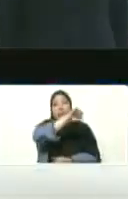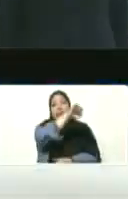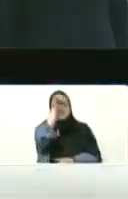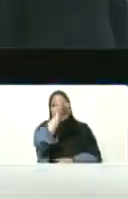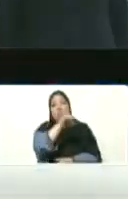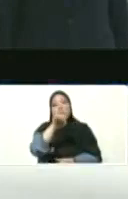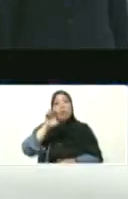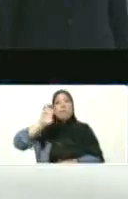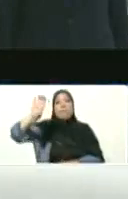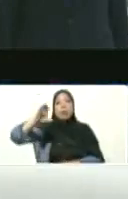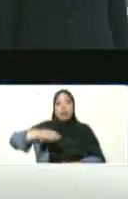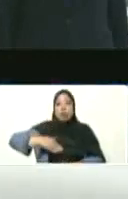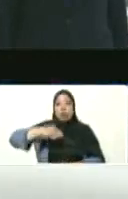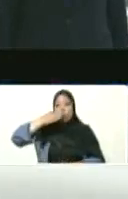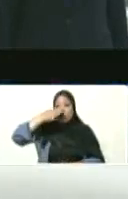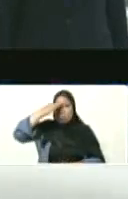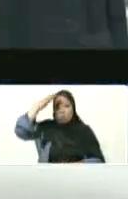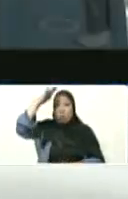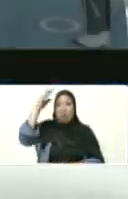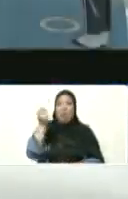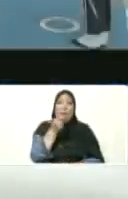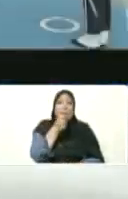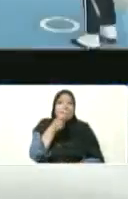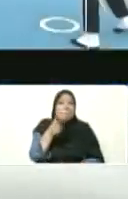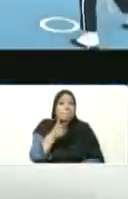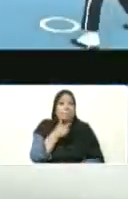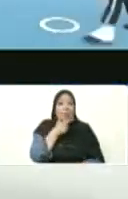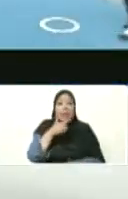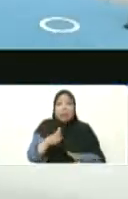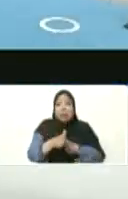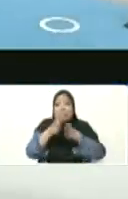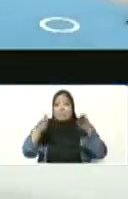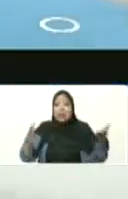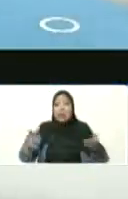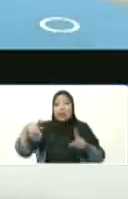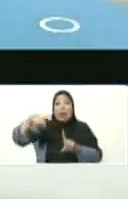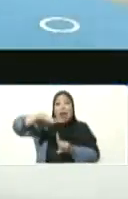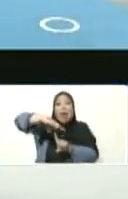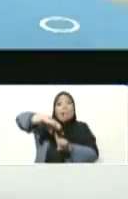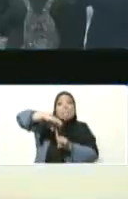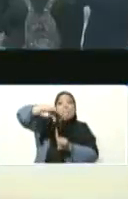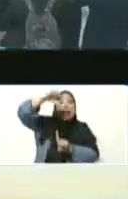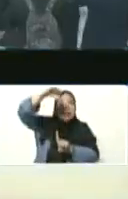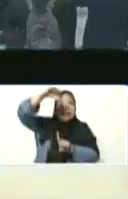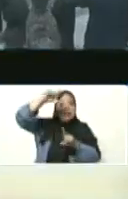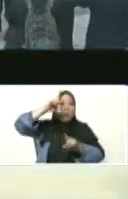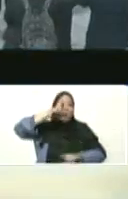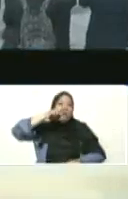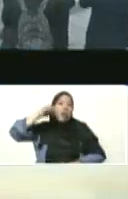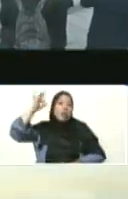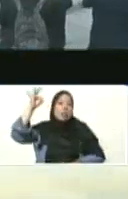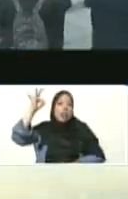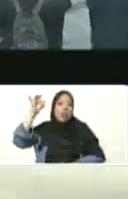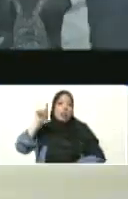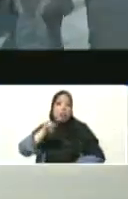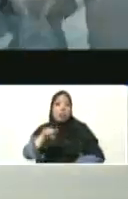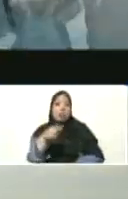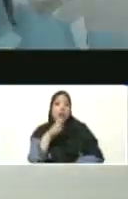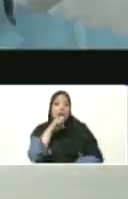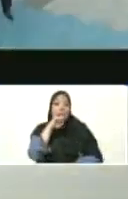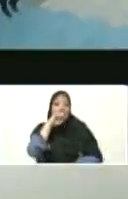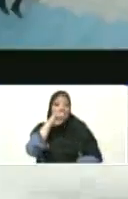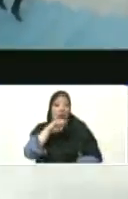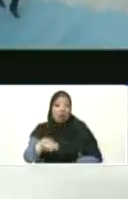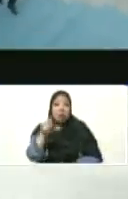10 veces más bella que París. Con eso les digo todo. Y seguramente los parisinos se pondrán celosos,